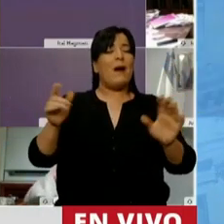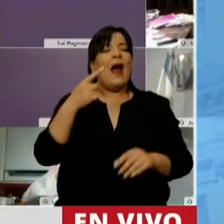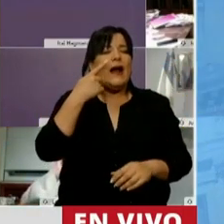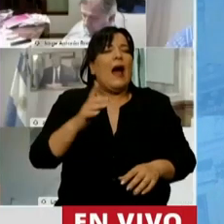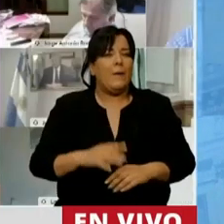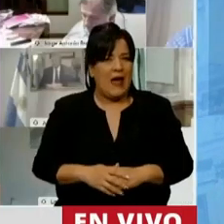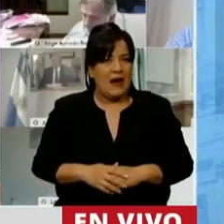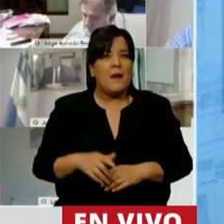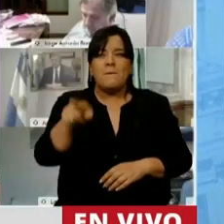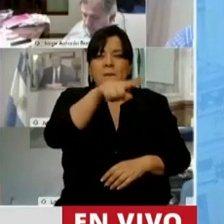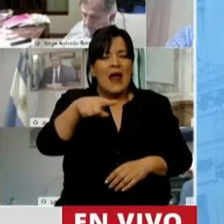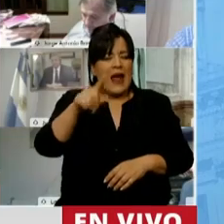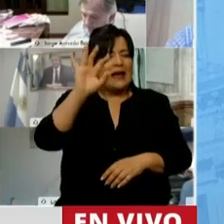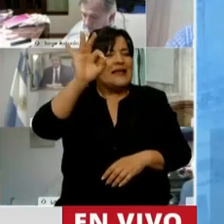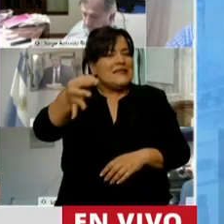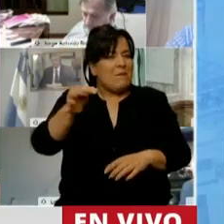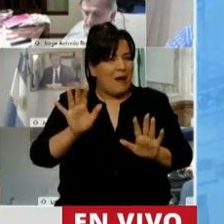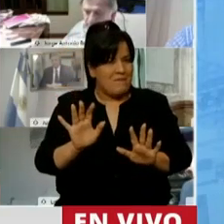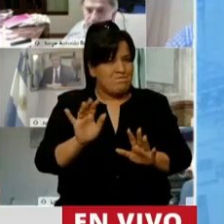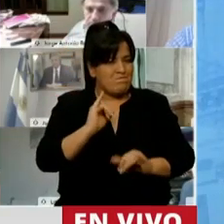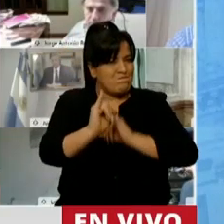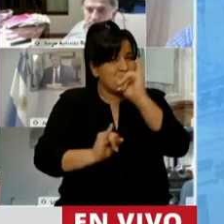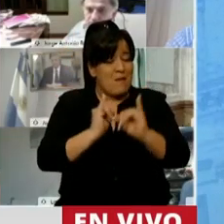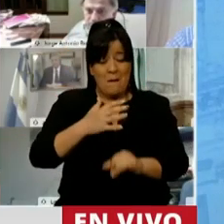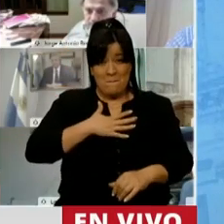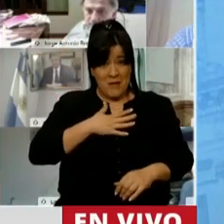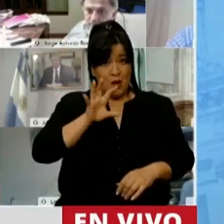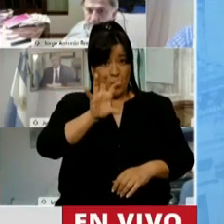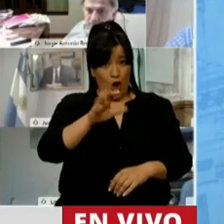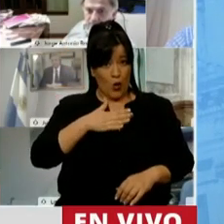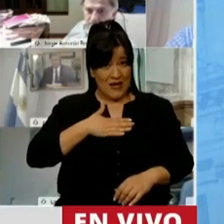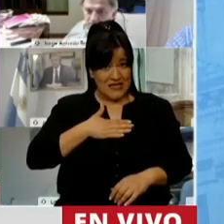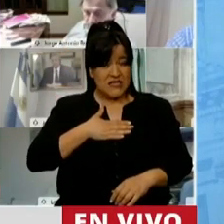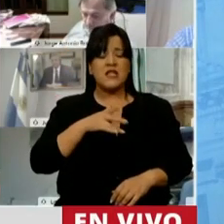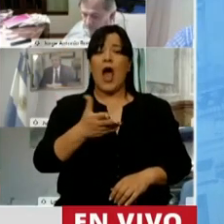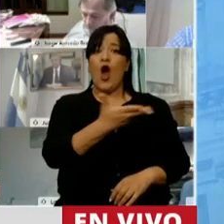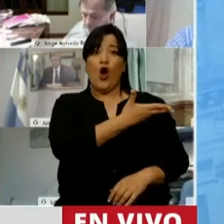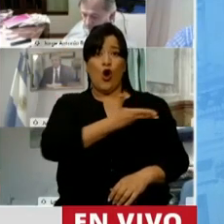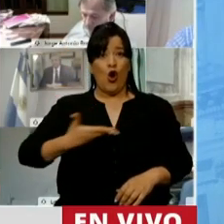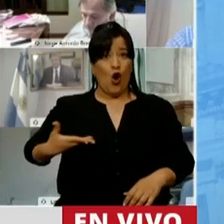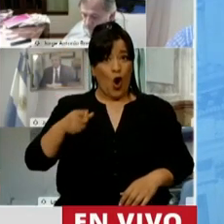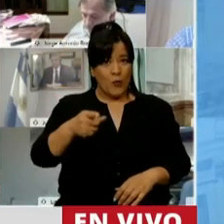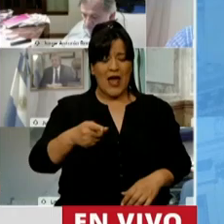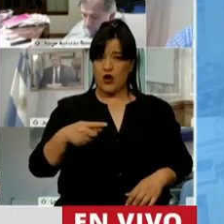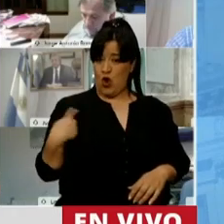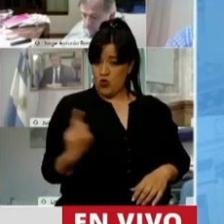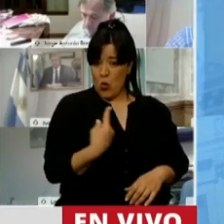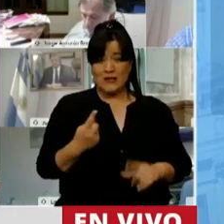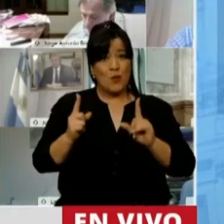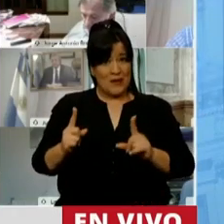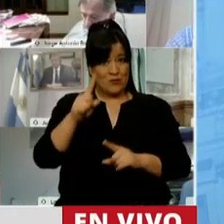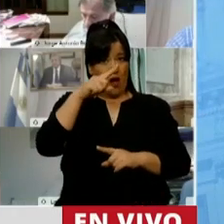Para que tengan una idea, señor Presidente, en mi provincia, con un gobierno como el nuestro,